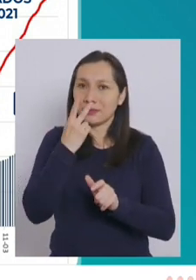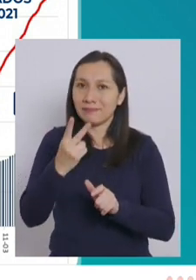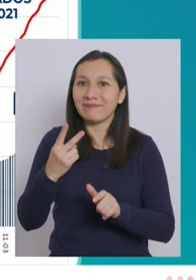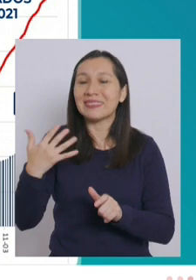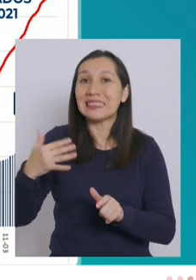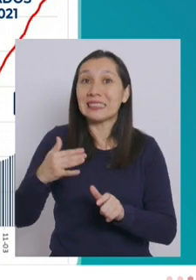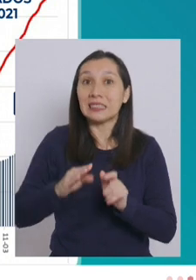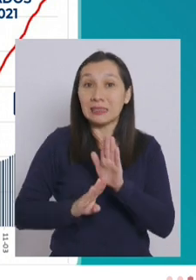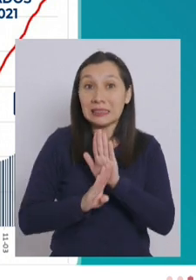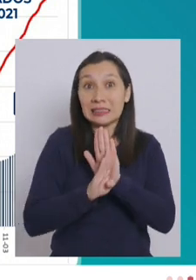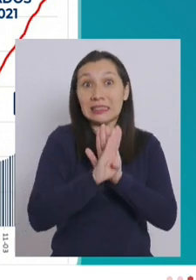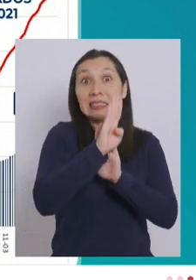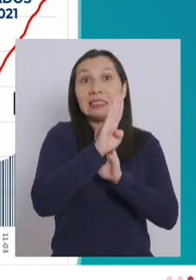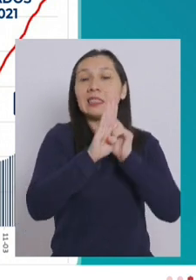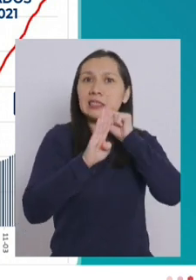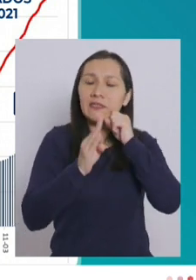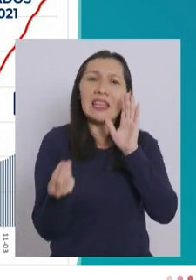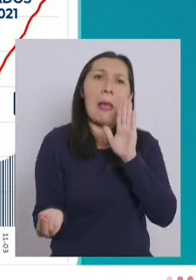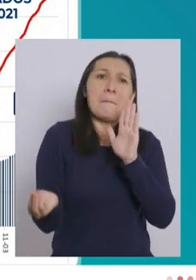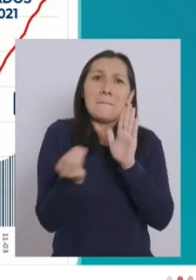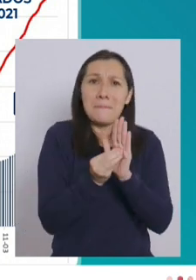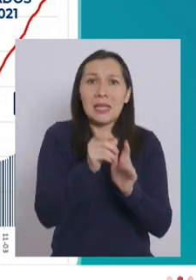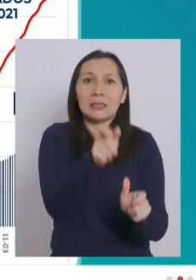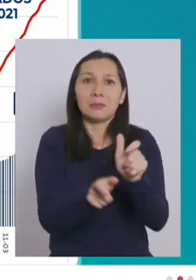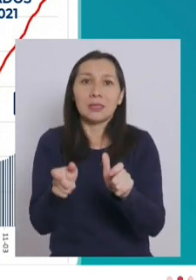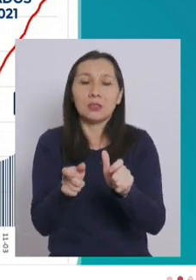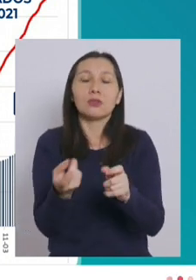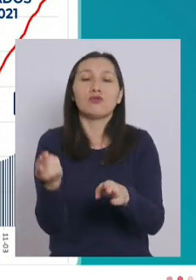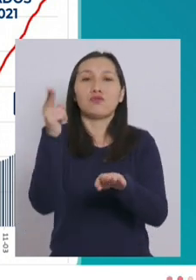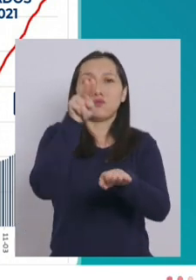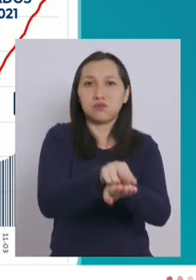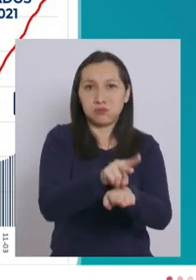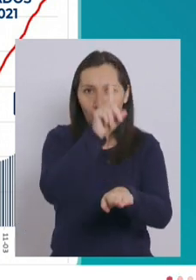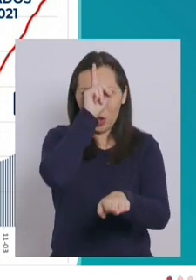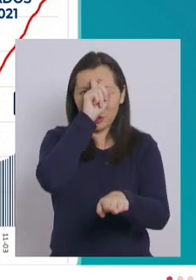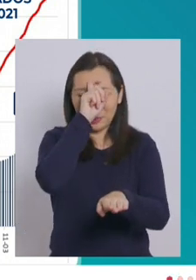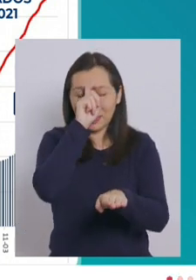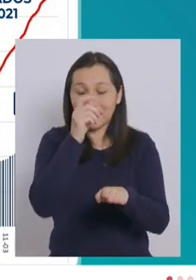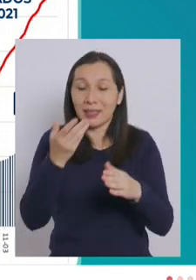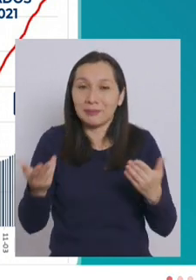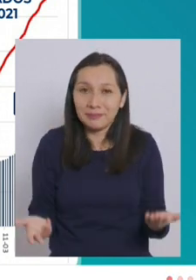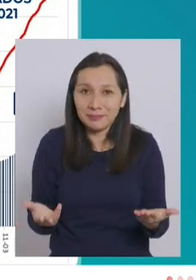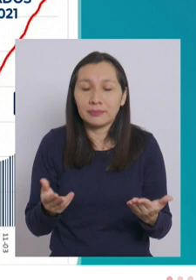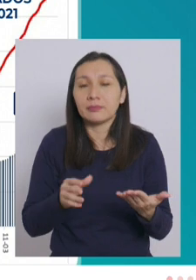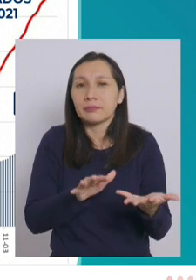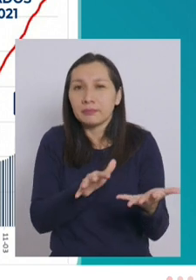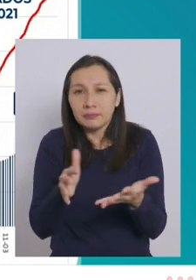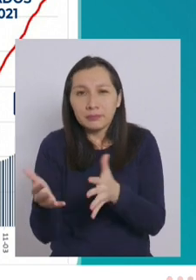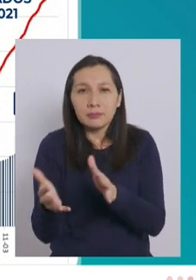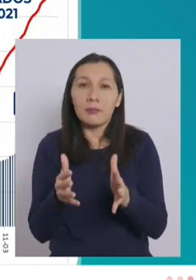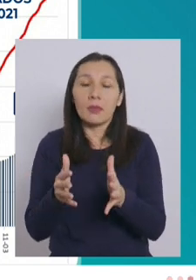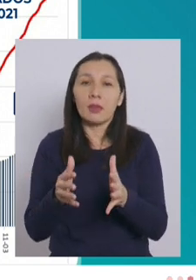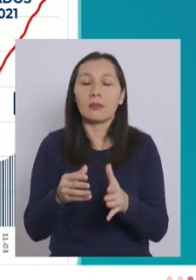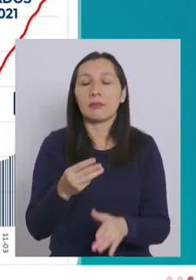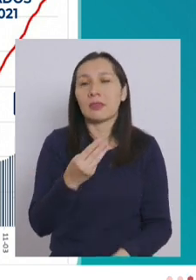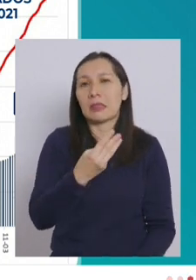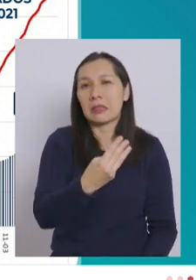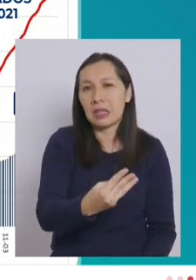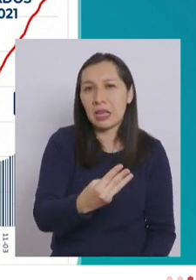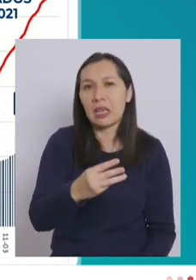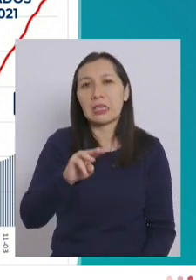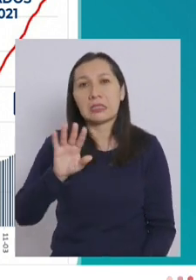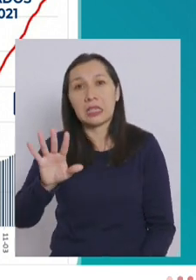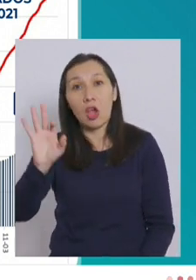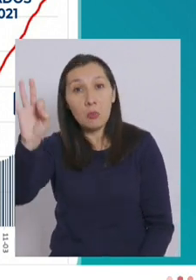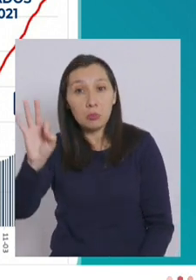necesariamente una hospitalización posterior. Sabemos que del orden de entre un 3 y un